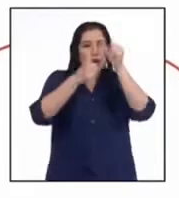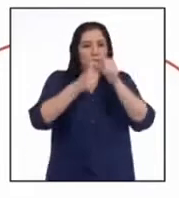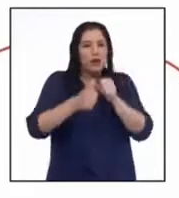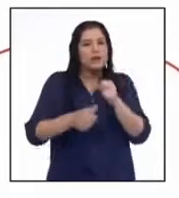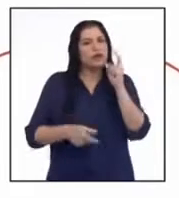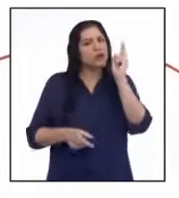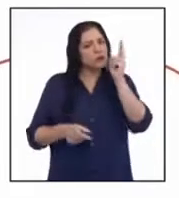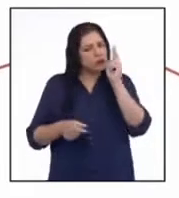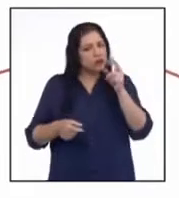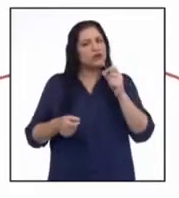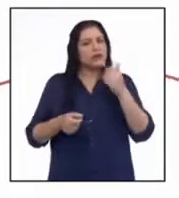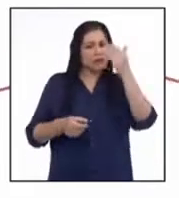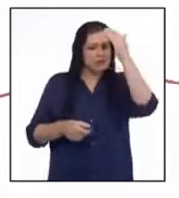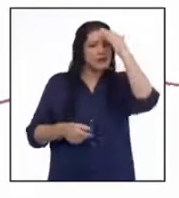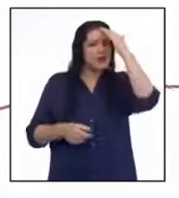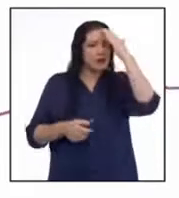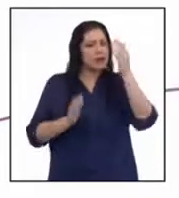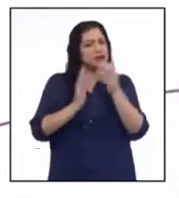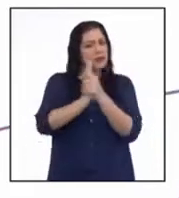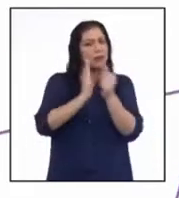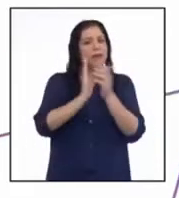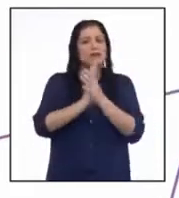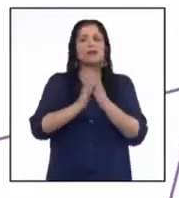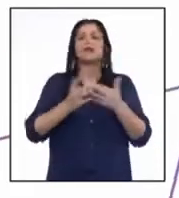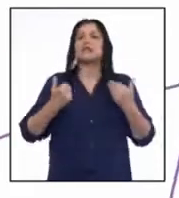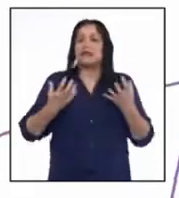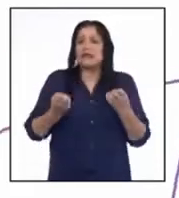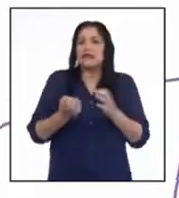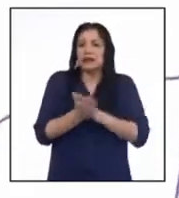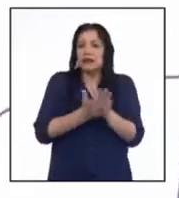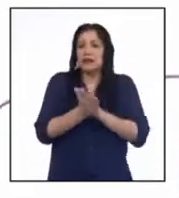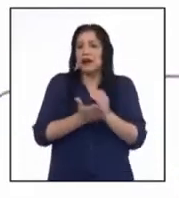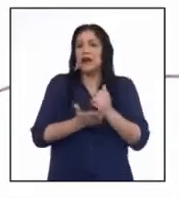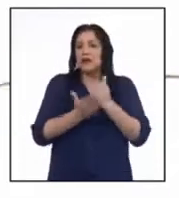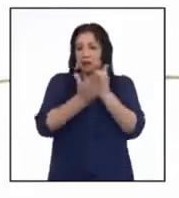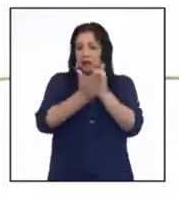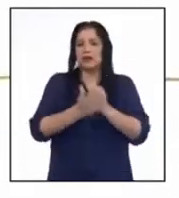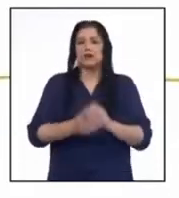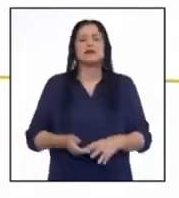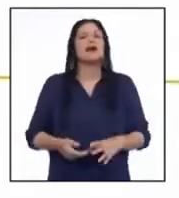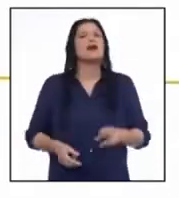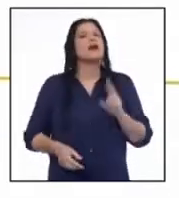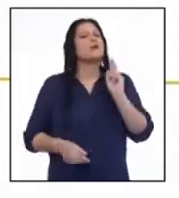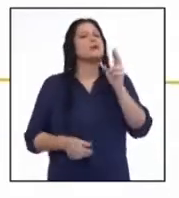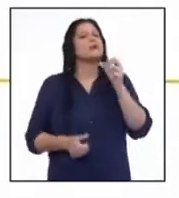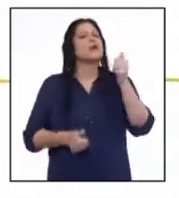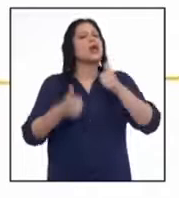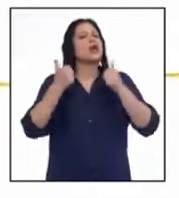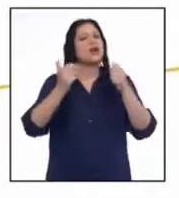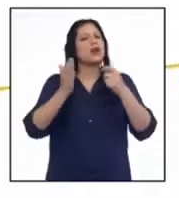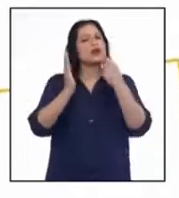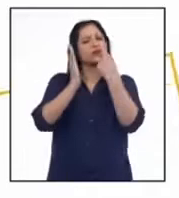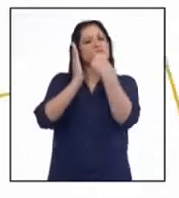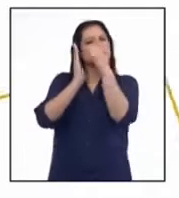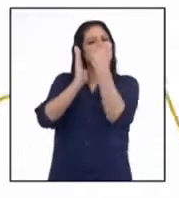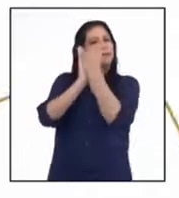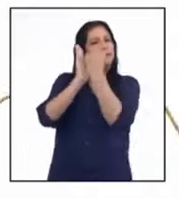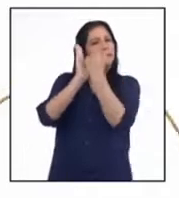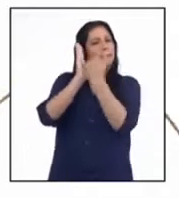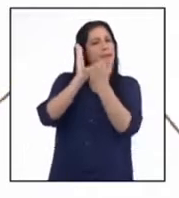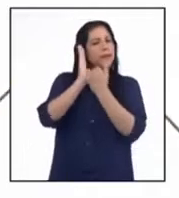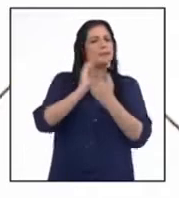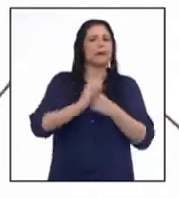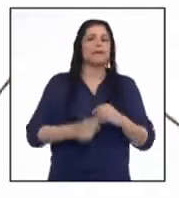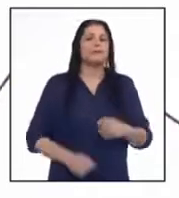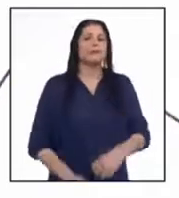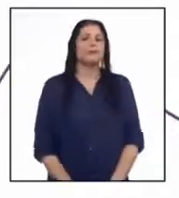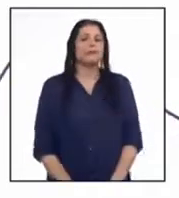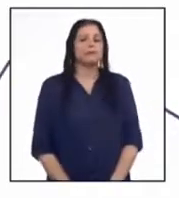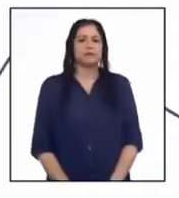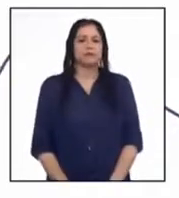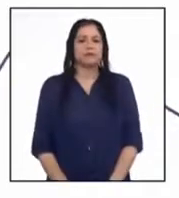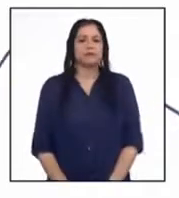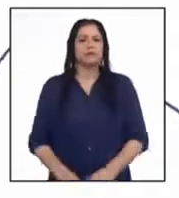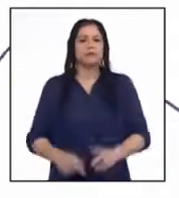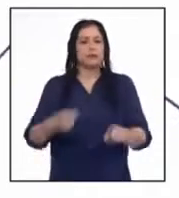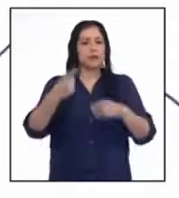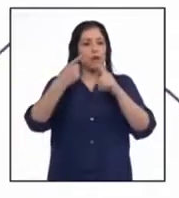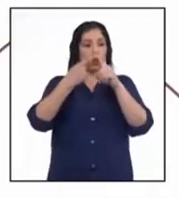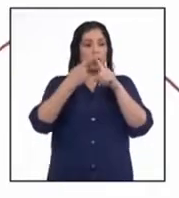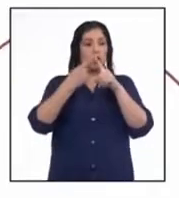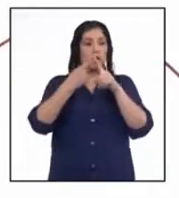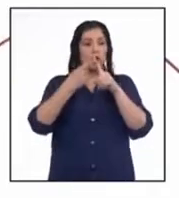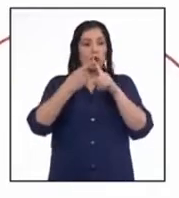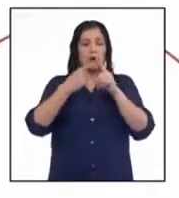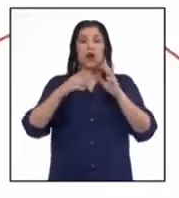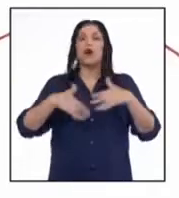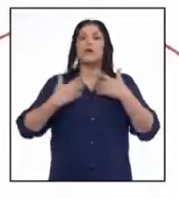que ellos están preparados y gustosos de apoyarnos. Profesora, ¿y cuáles son los descriptores? Son los siguientes. 1.